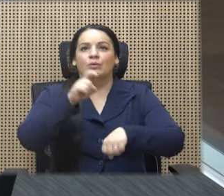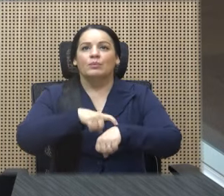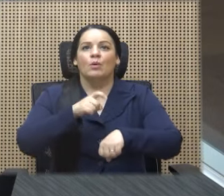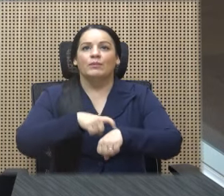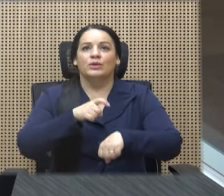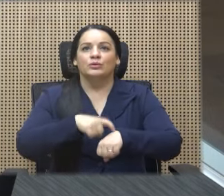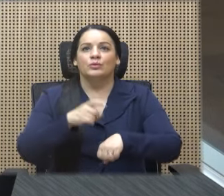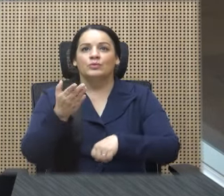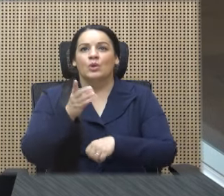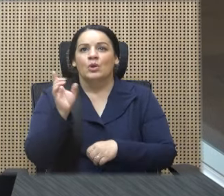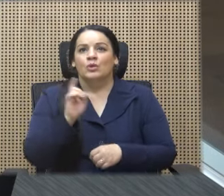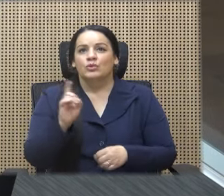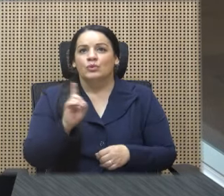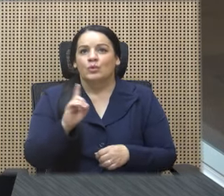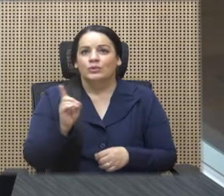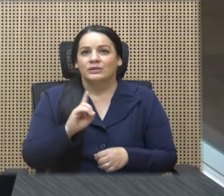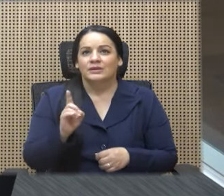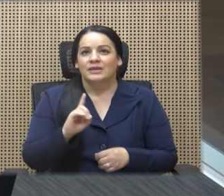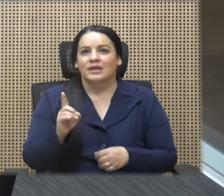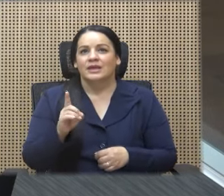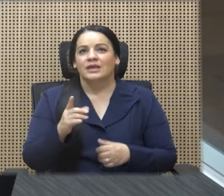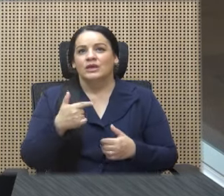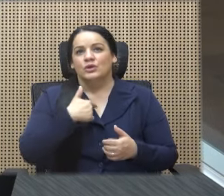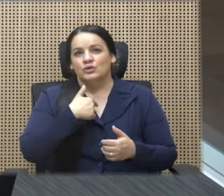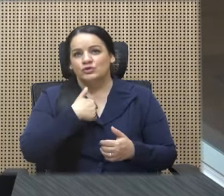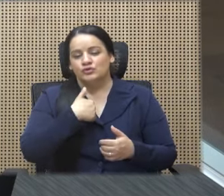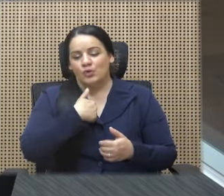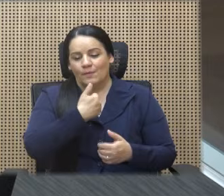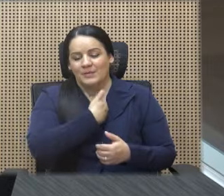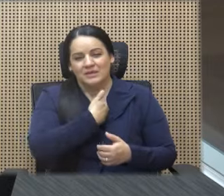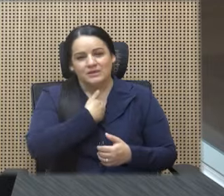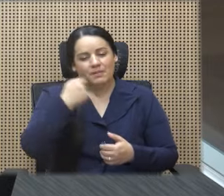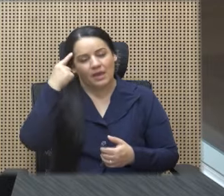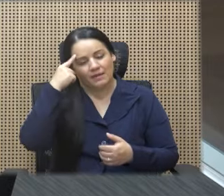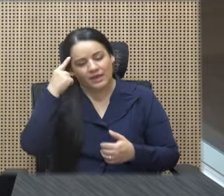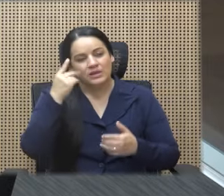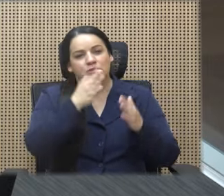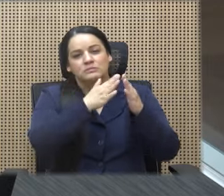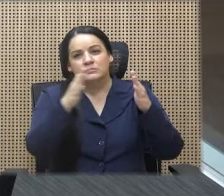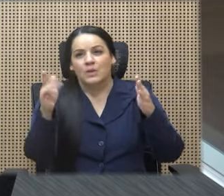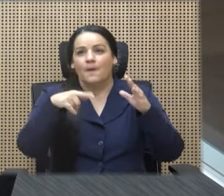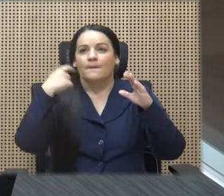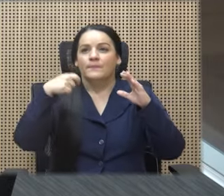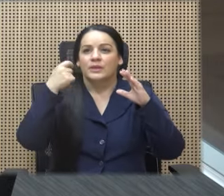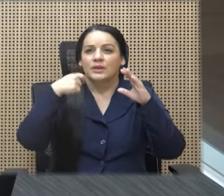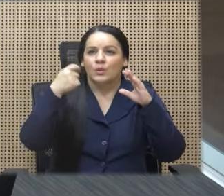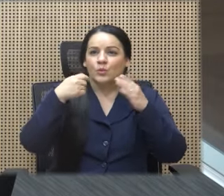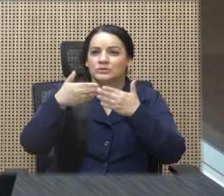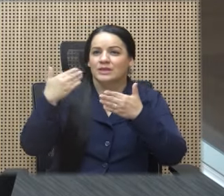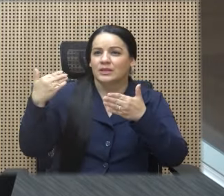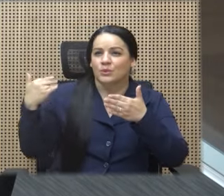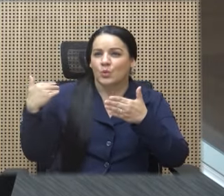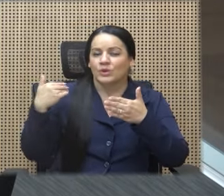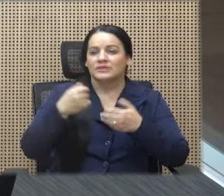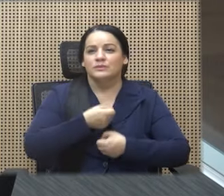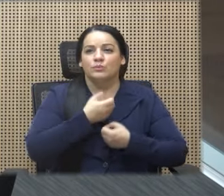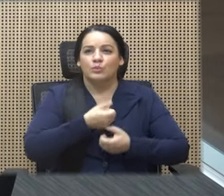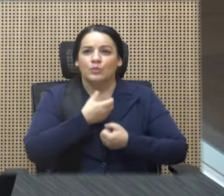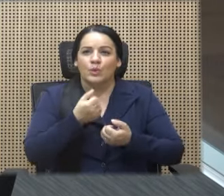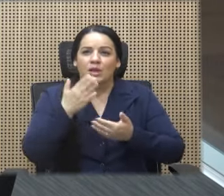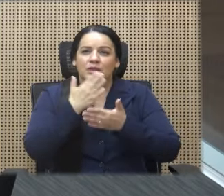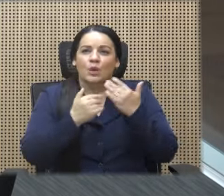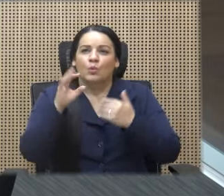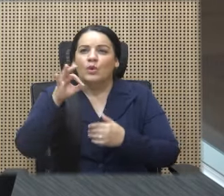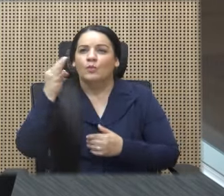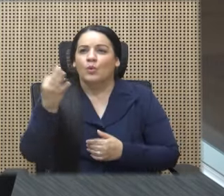cuales me he puesto a repasar por decirlo así los videos de los anteriores comparecientes para poder de alguna forma